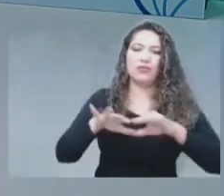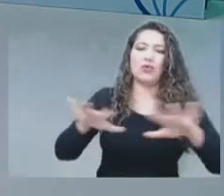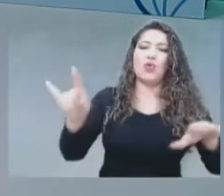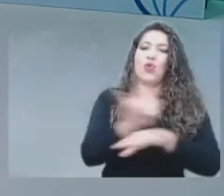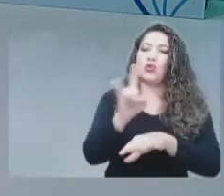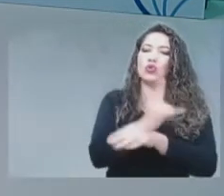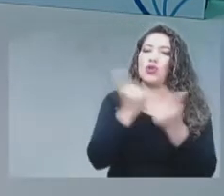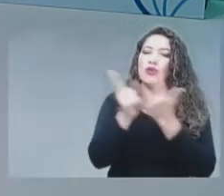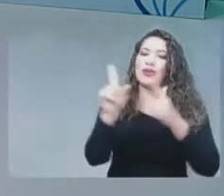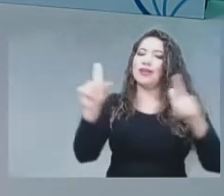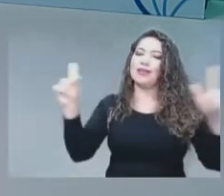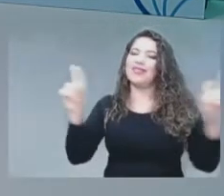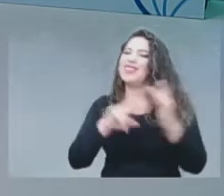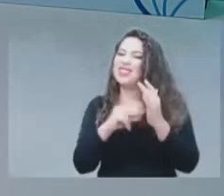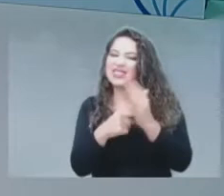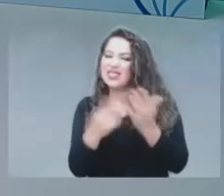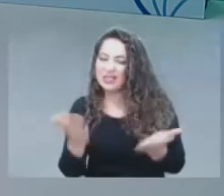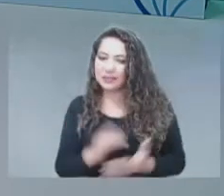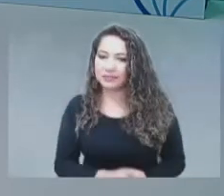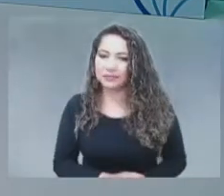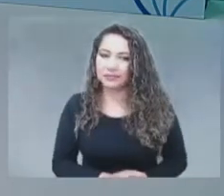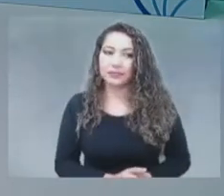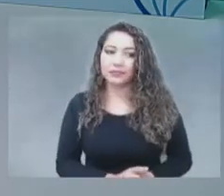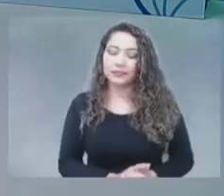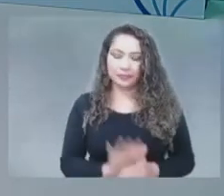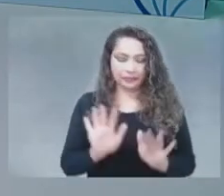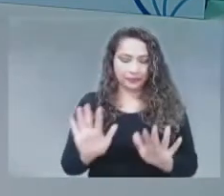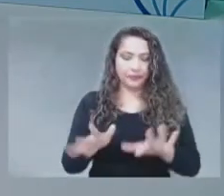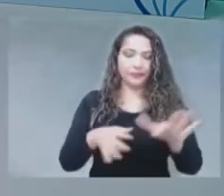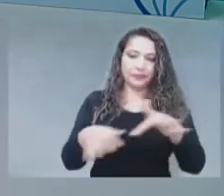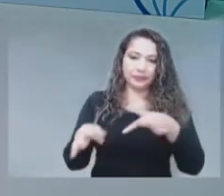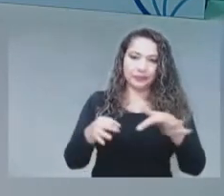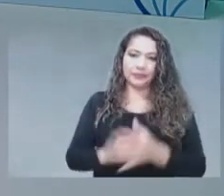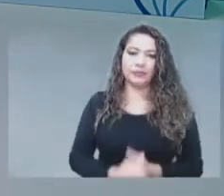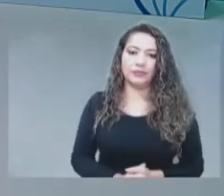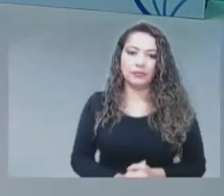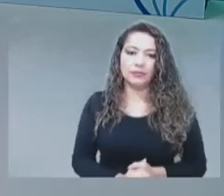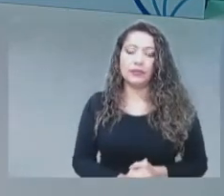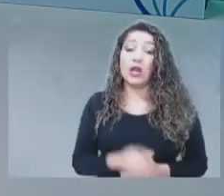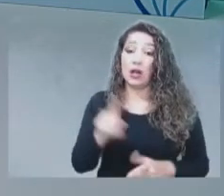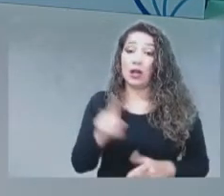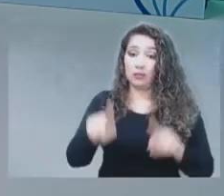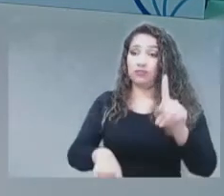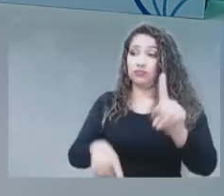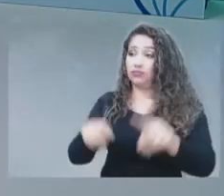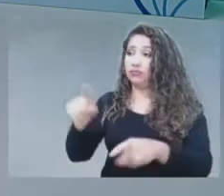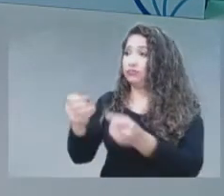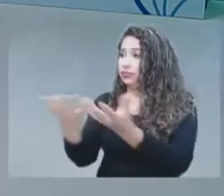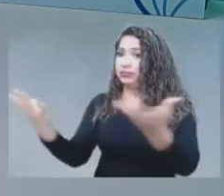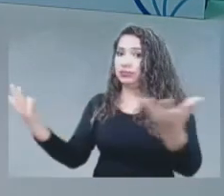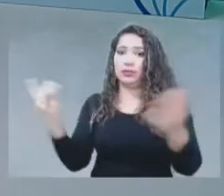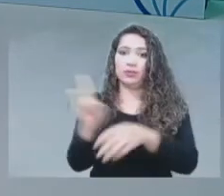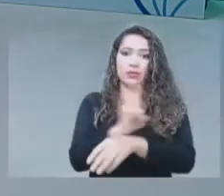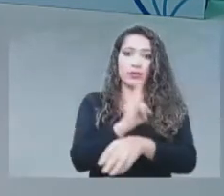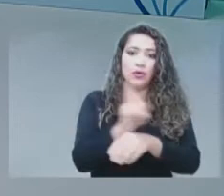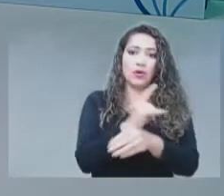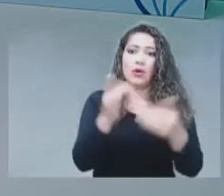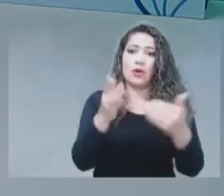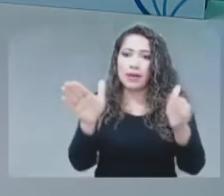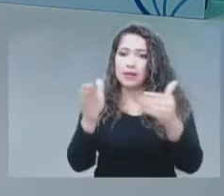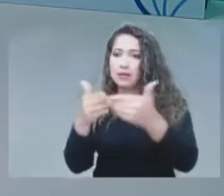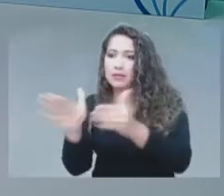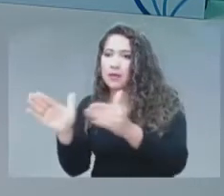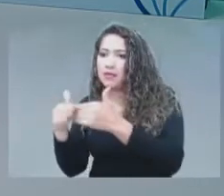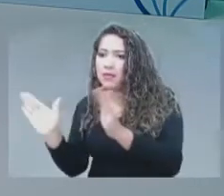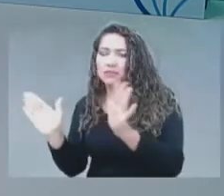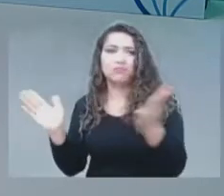medida en que hay muchos interesados en uso de ciertas bandas de frecuencia para bastantes servicios, pues